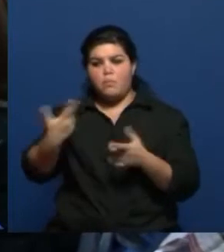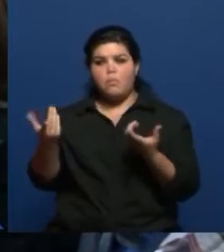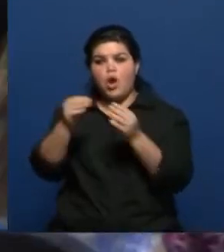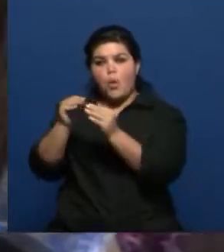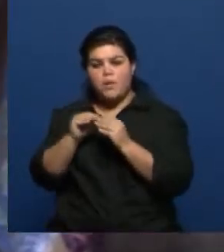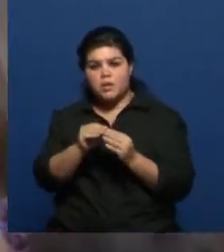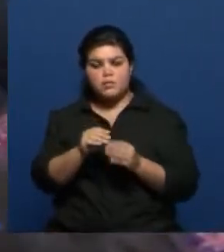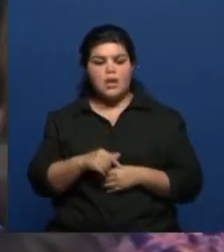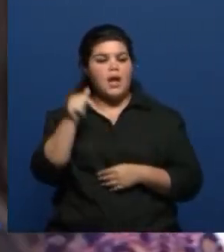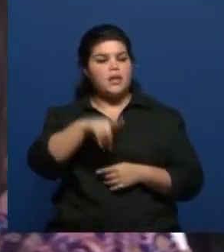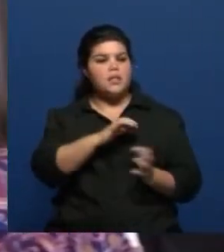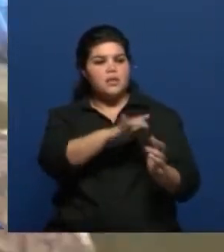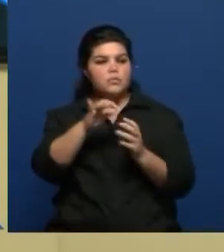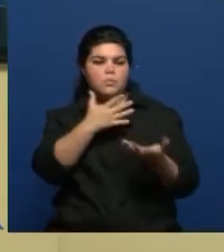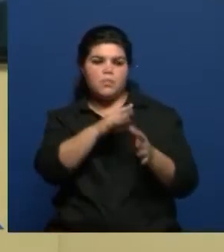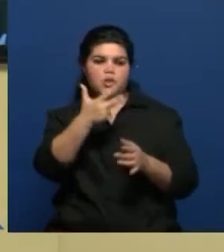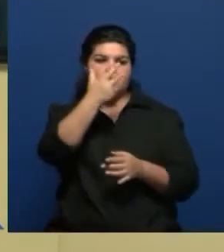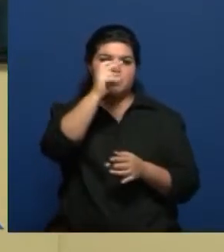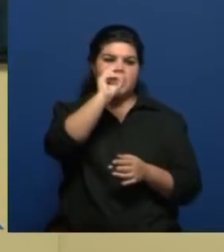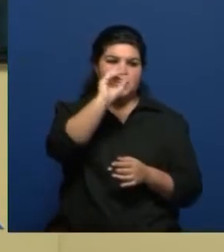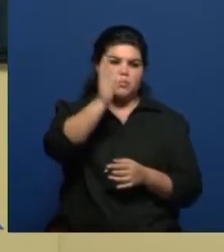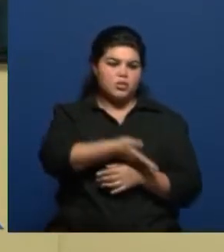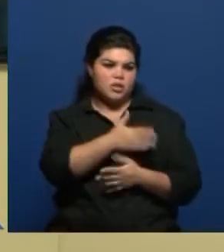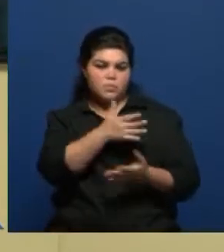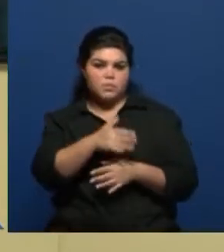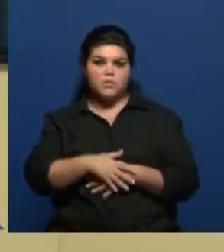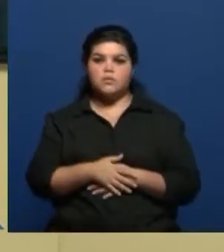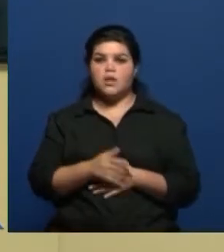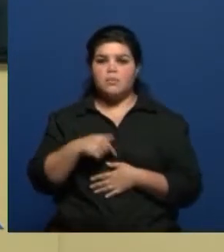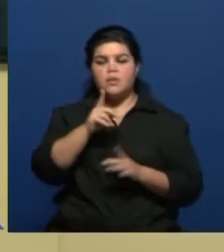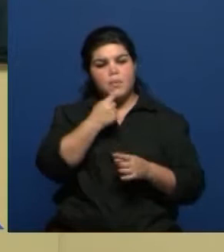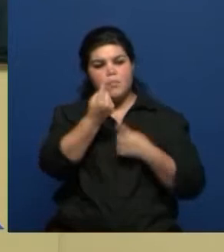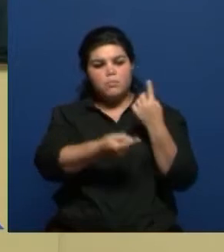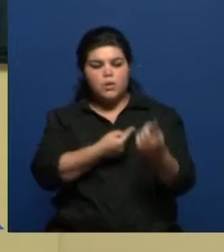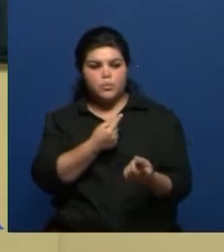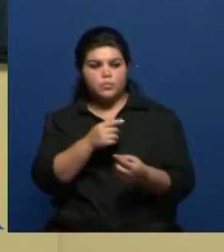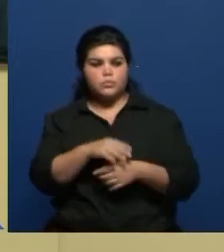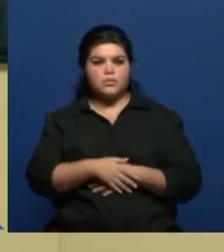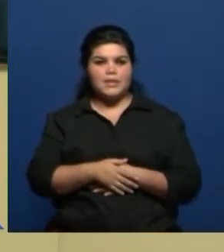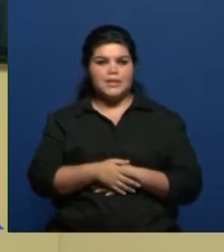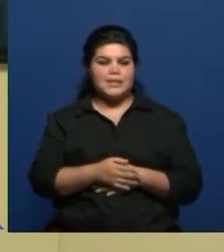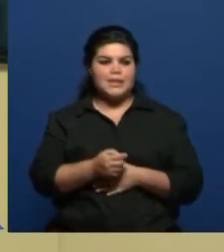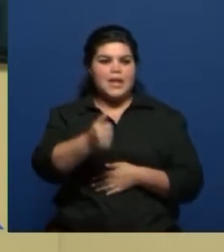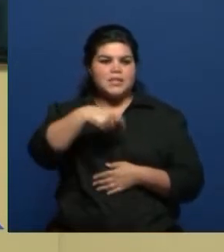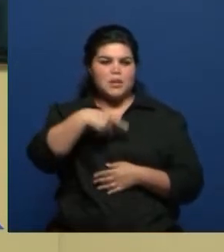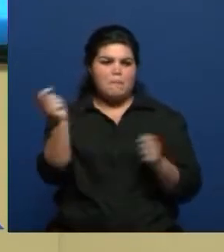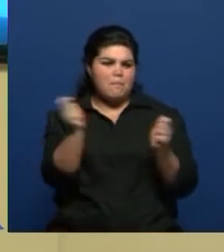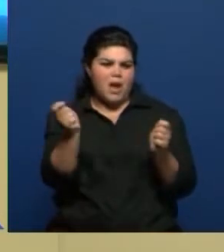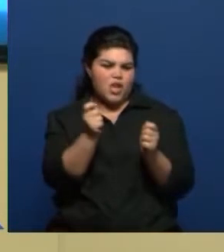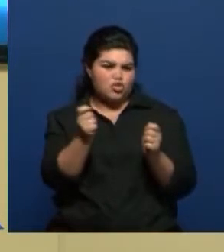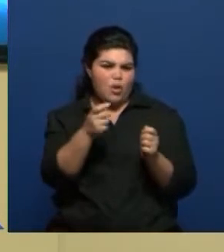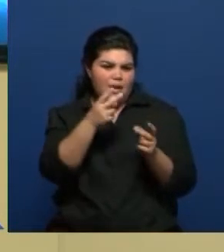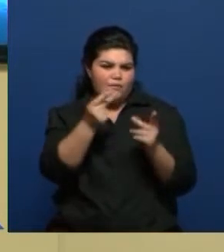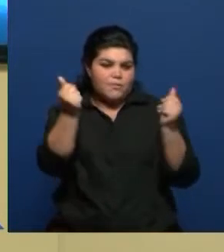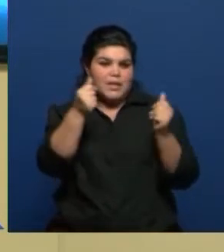que estaría un poco la discusión cercana al 30%. Y en este sentido te pregunto, Francisca, estamos ya casi finalizando mayo, en los últimos días de mayo,